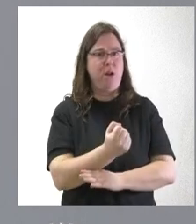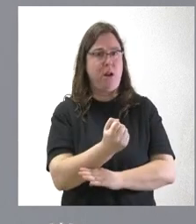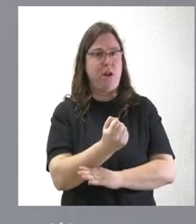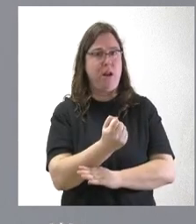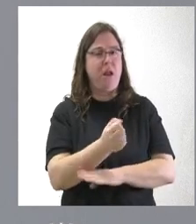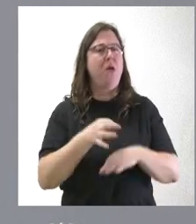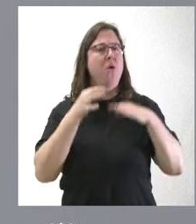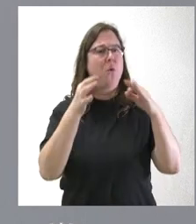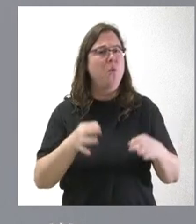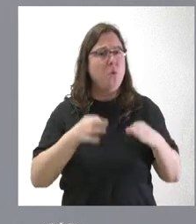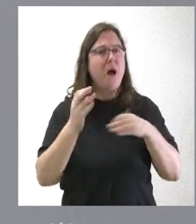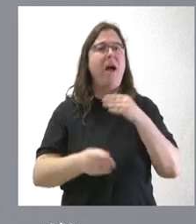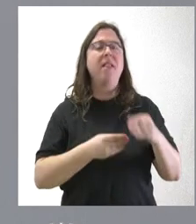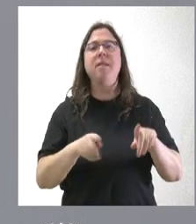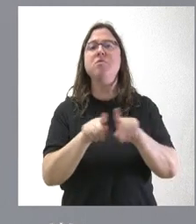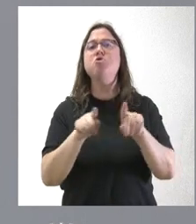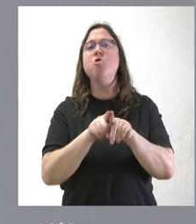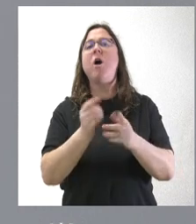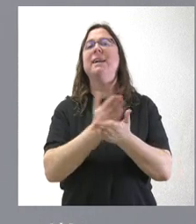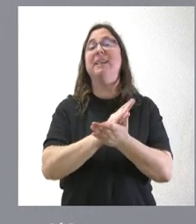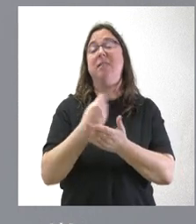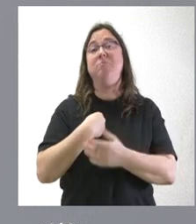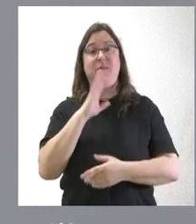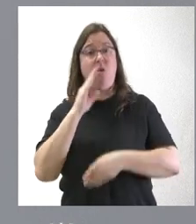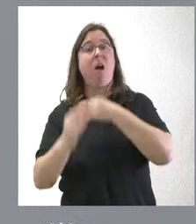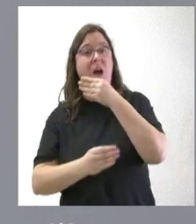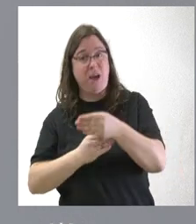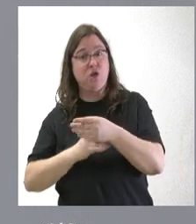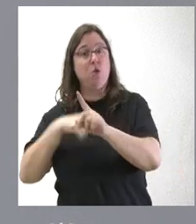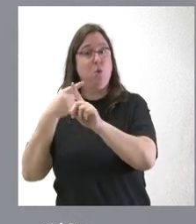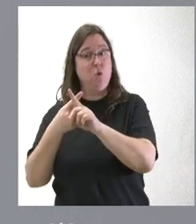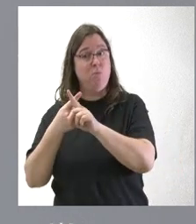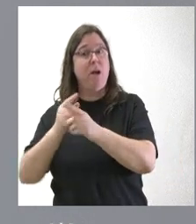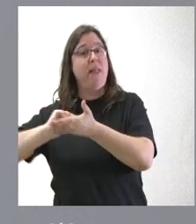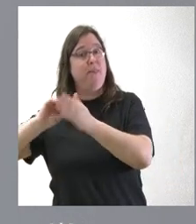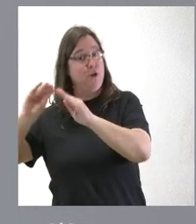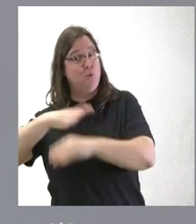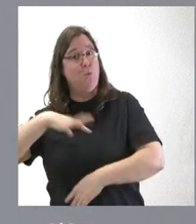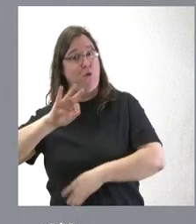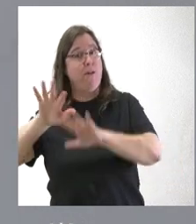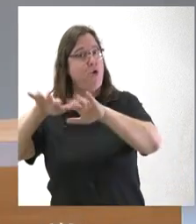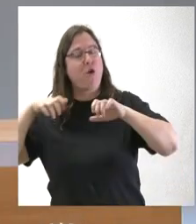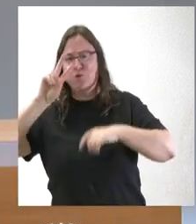Nunca haremos con el SERLA lo que SUMAR ha hecho con los despachos de Podemos en el Congreso de los Diputados.